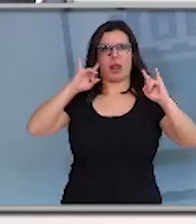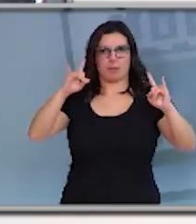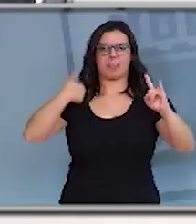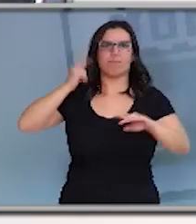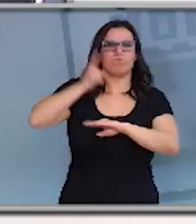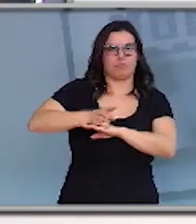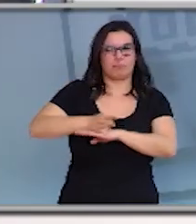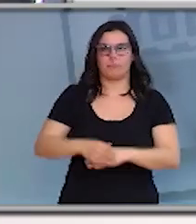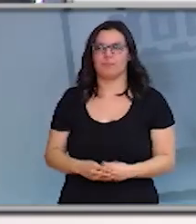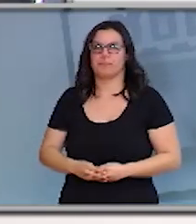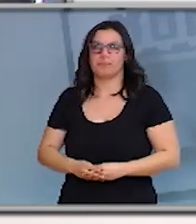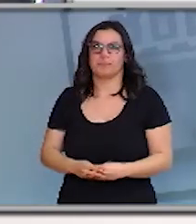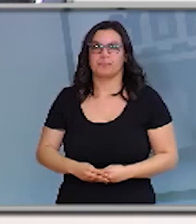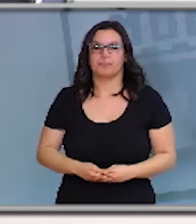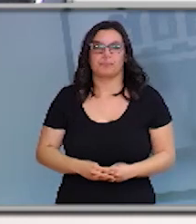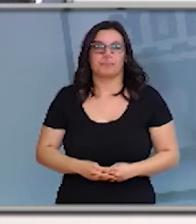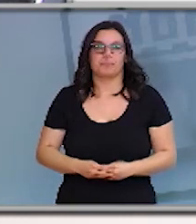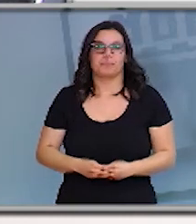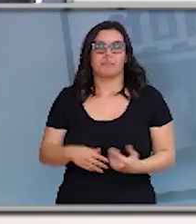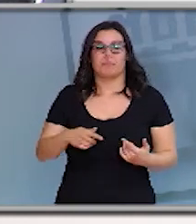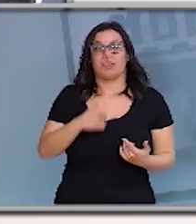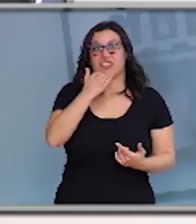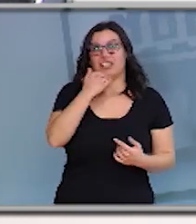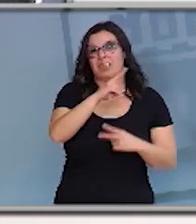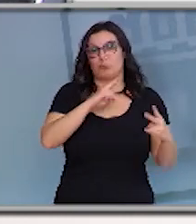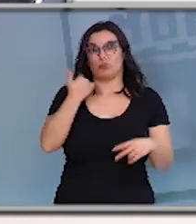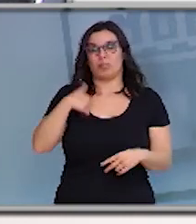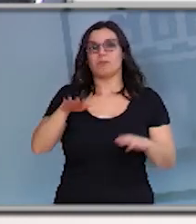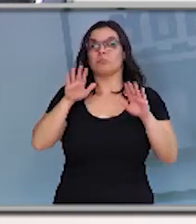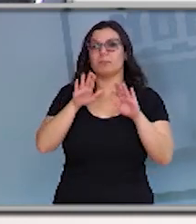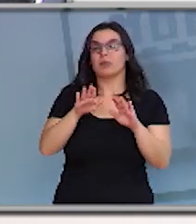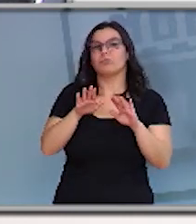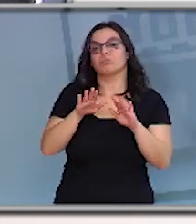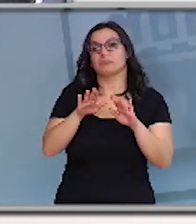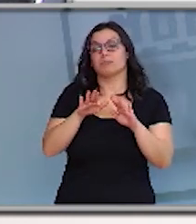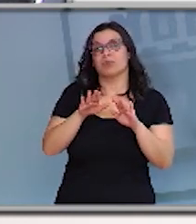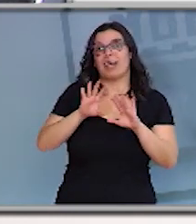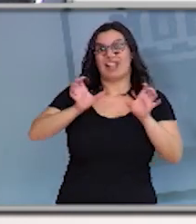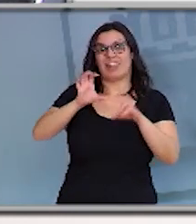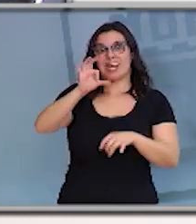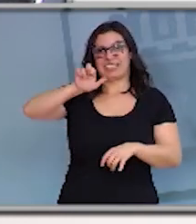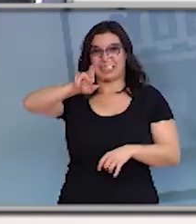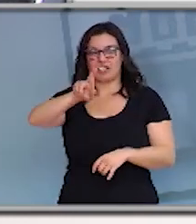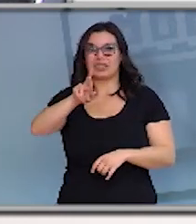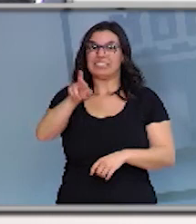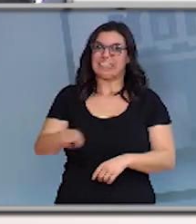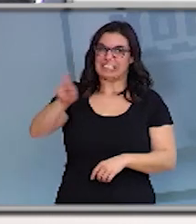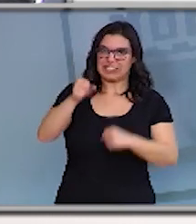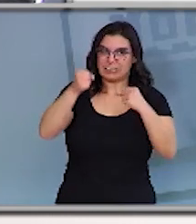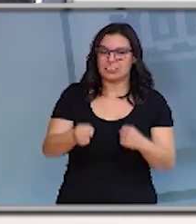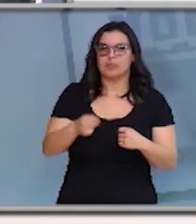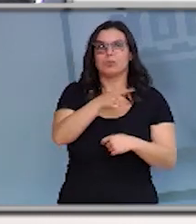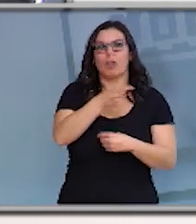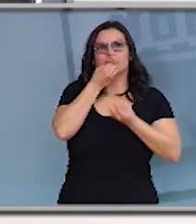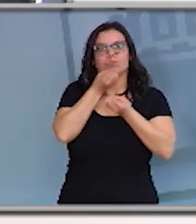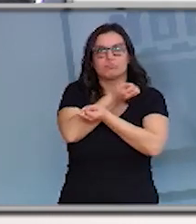Entiendo que esto está prácticamente respondido pero Álvaro Hernández de la cadena SER insistía en que mensaje mandan